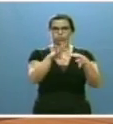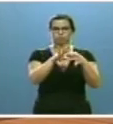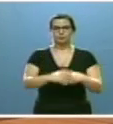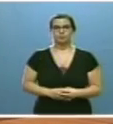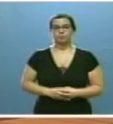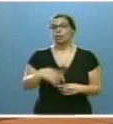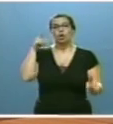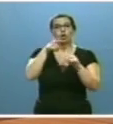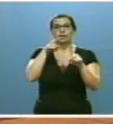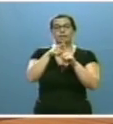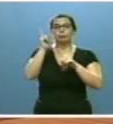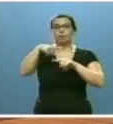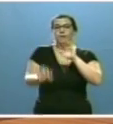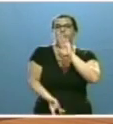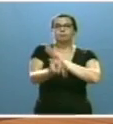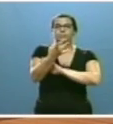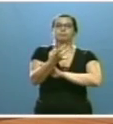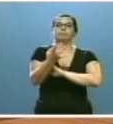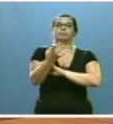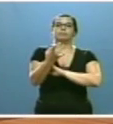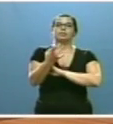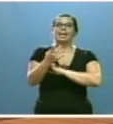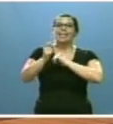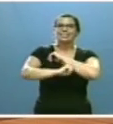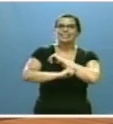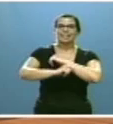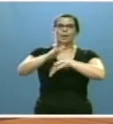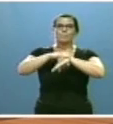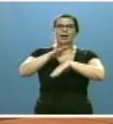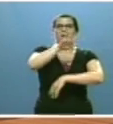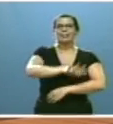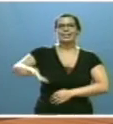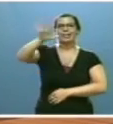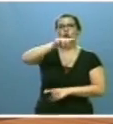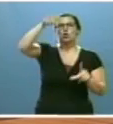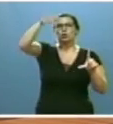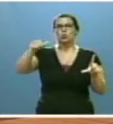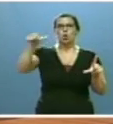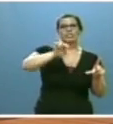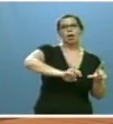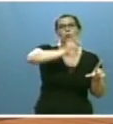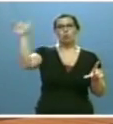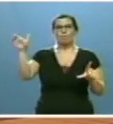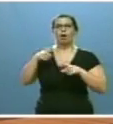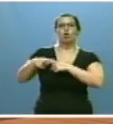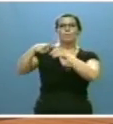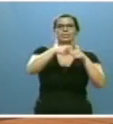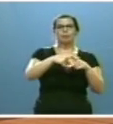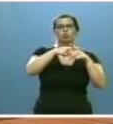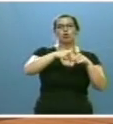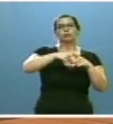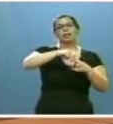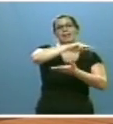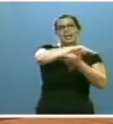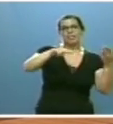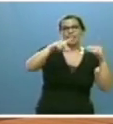promoveremos la aprobación de una estrategia para la macroregión regiones del sudoeste europeo que compartimos con Galicia, Asturias y